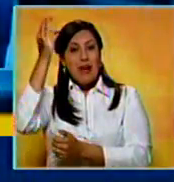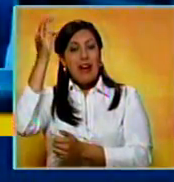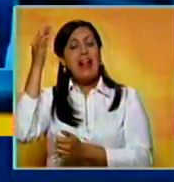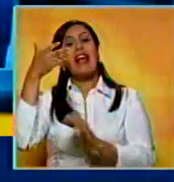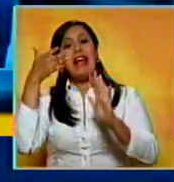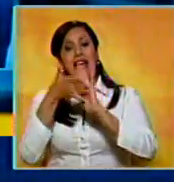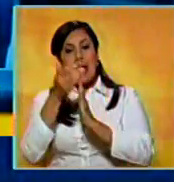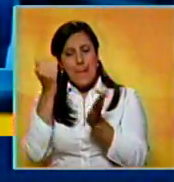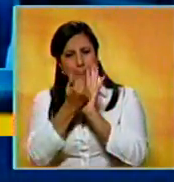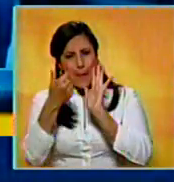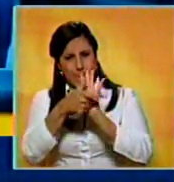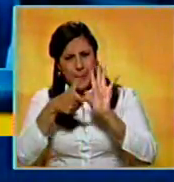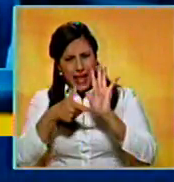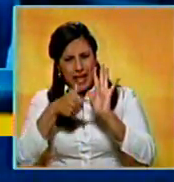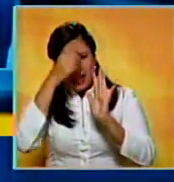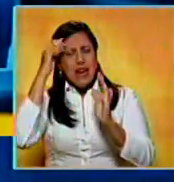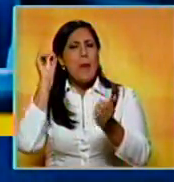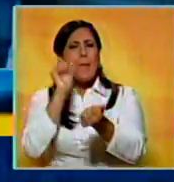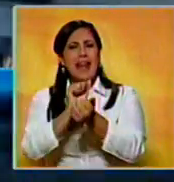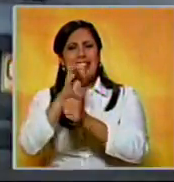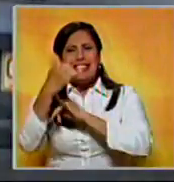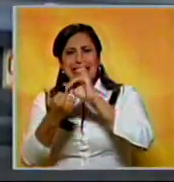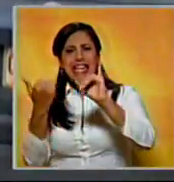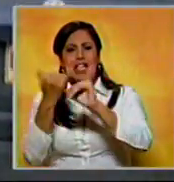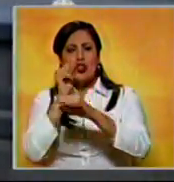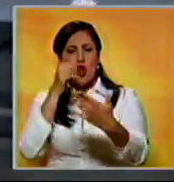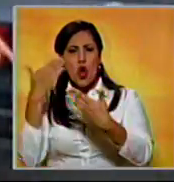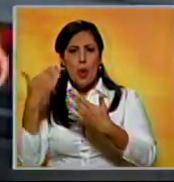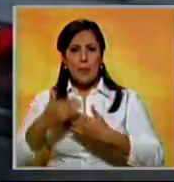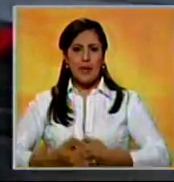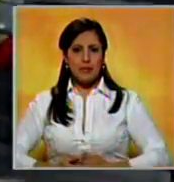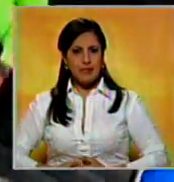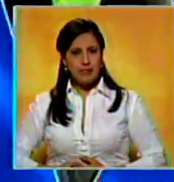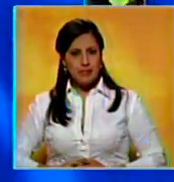que había tramitado ante Interpol la captura internacional de Orellana.